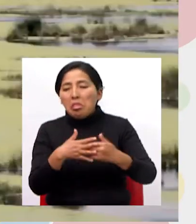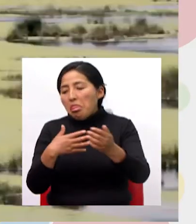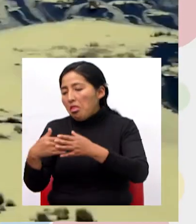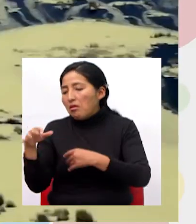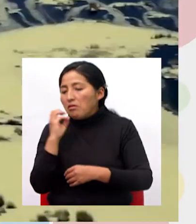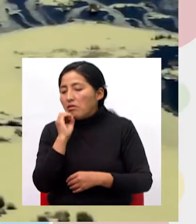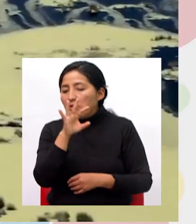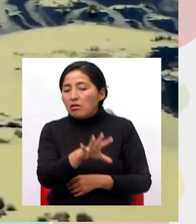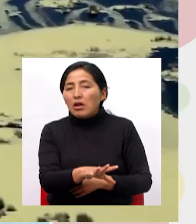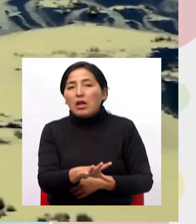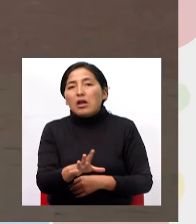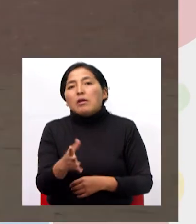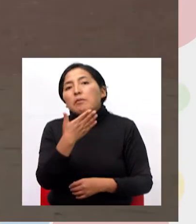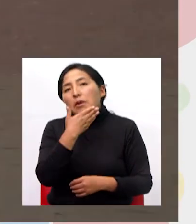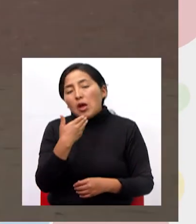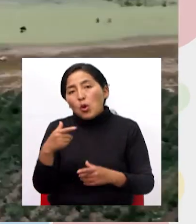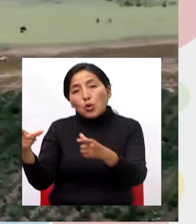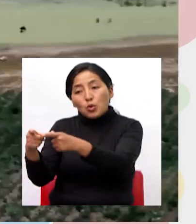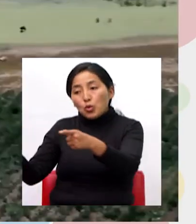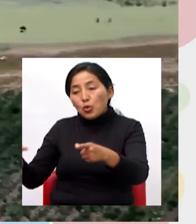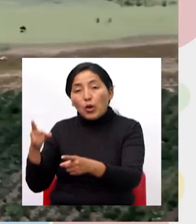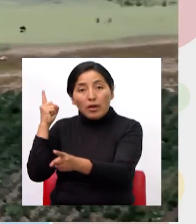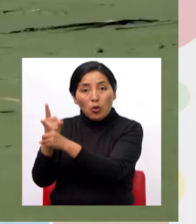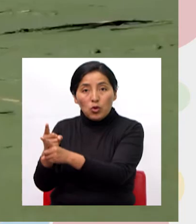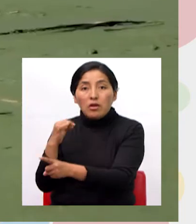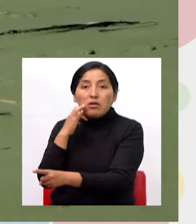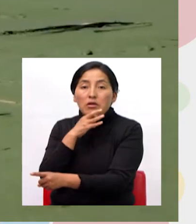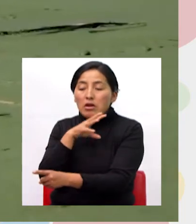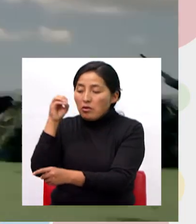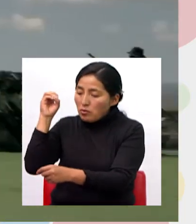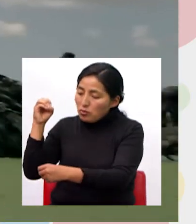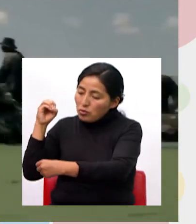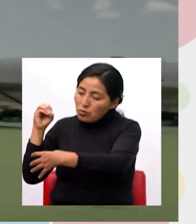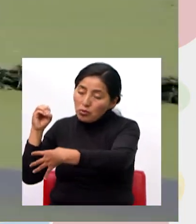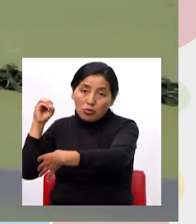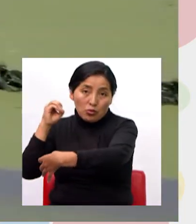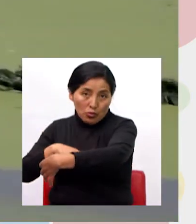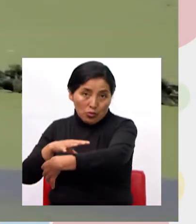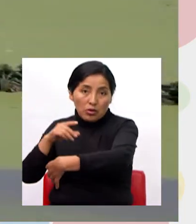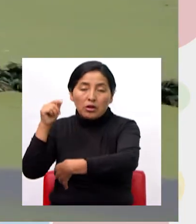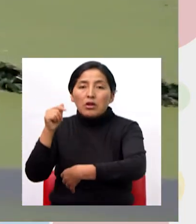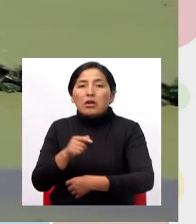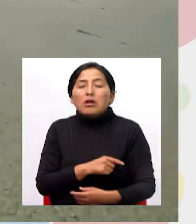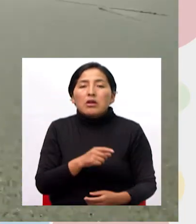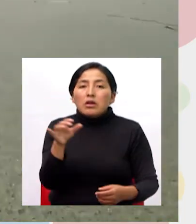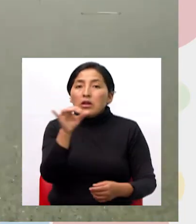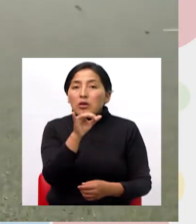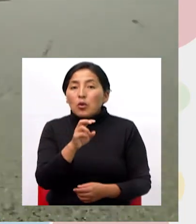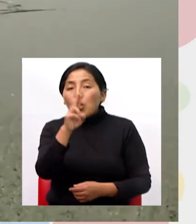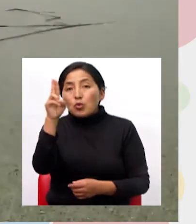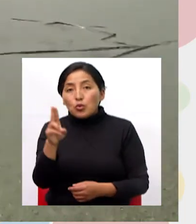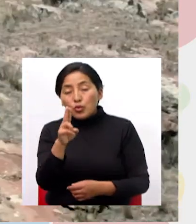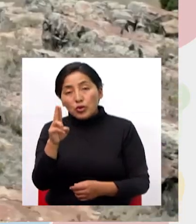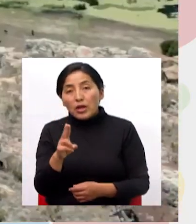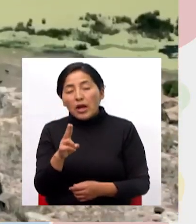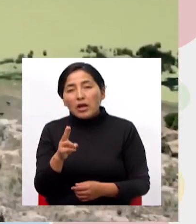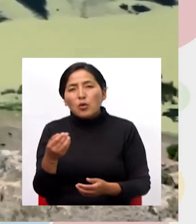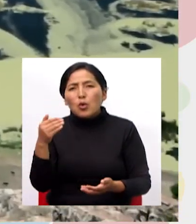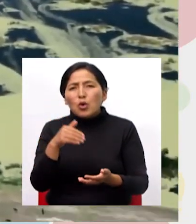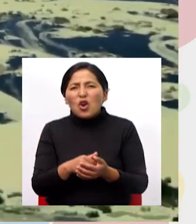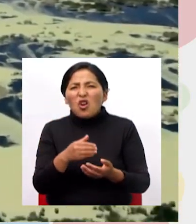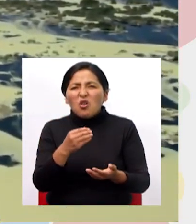lugar sino poniendo en el lugar donde corresponde también reciclando ¿no? no botar esas botellas